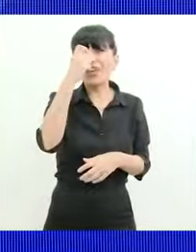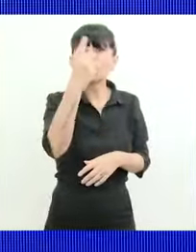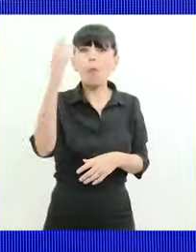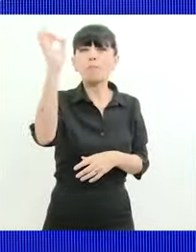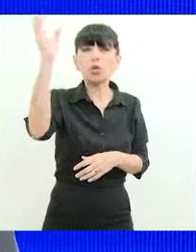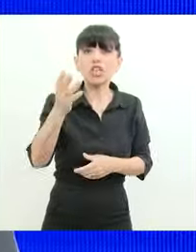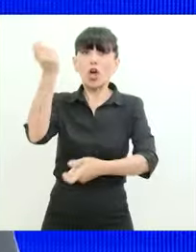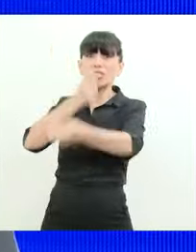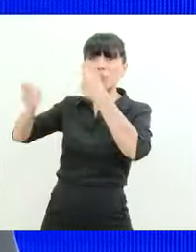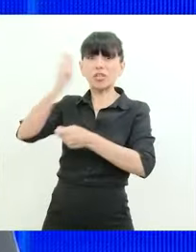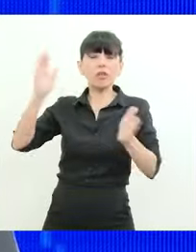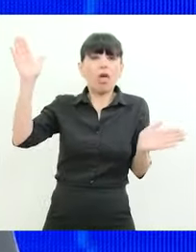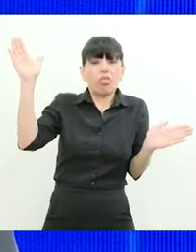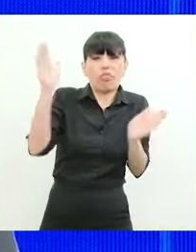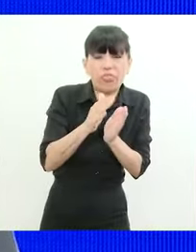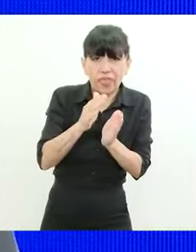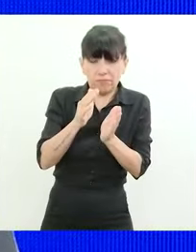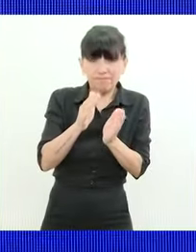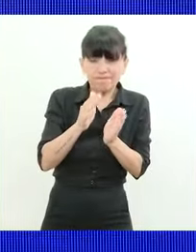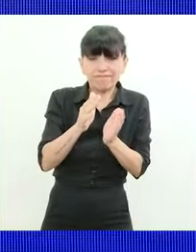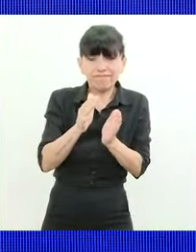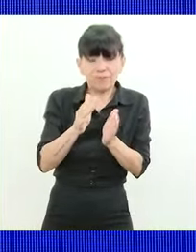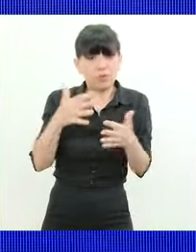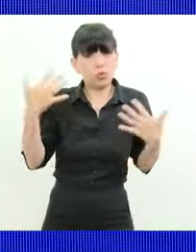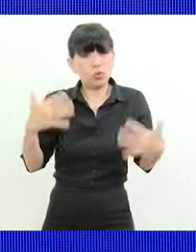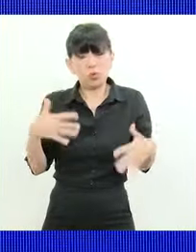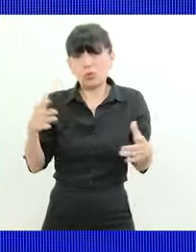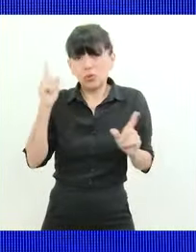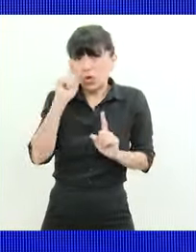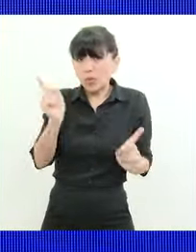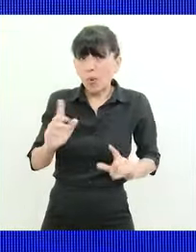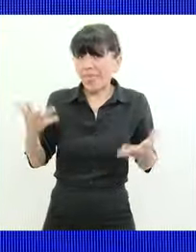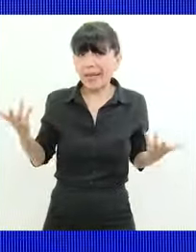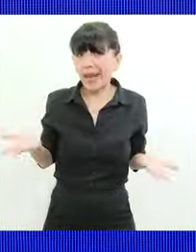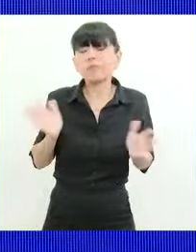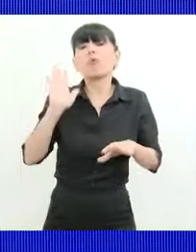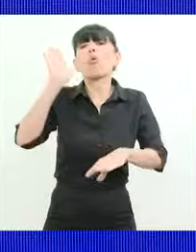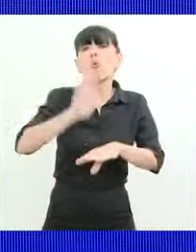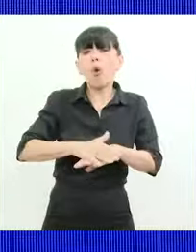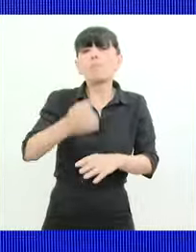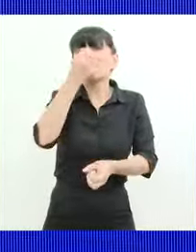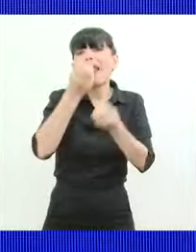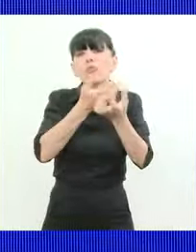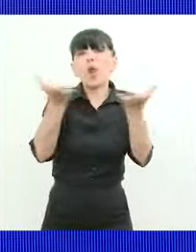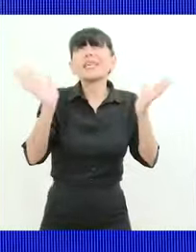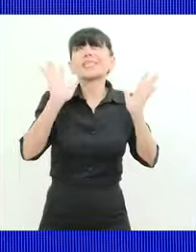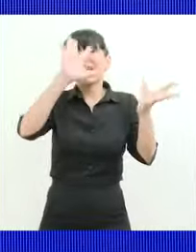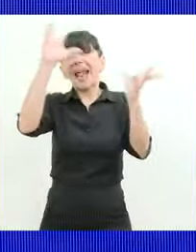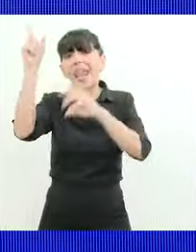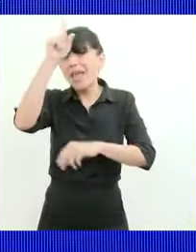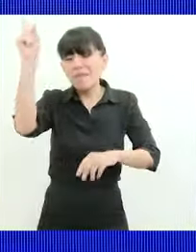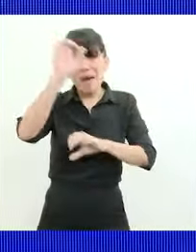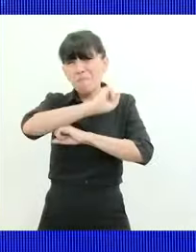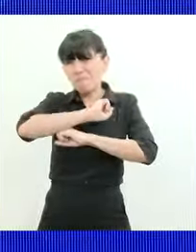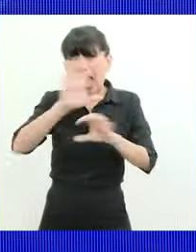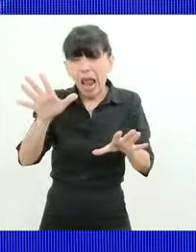total de nuestras exportaciones perdidas increíble un hecho de la naturaleza que impacta de manera